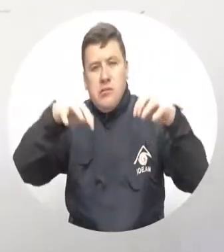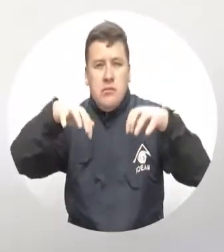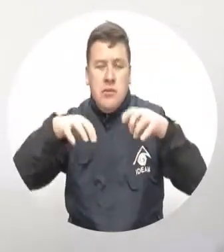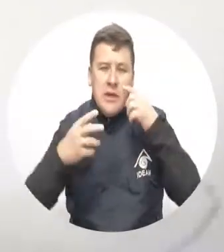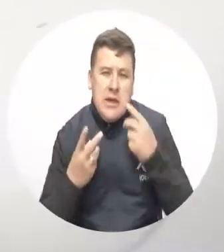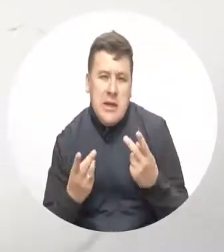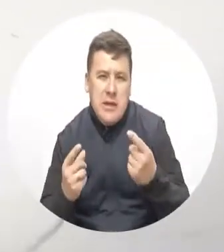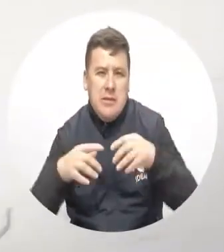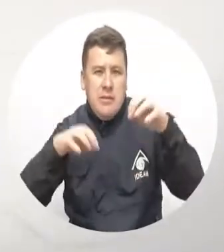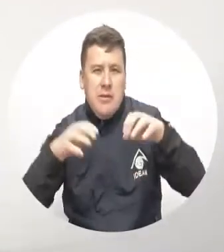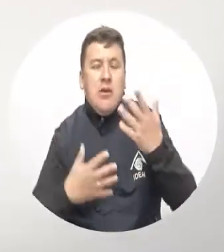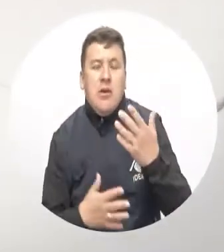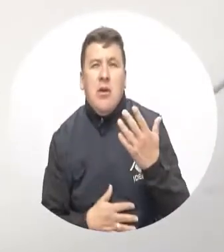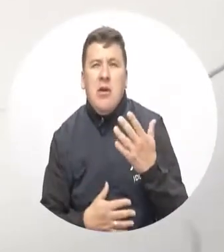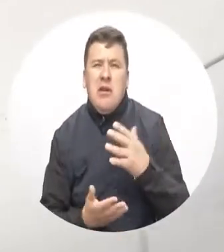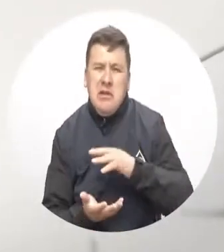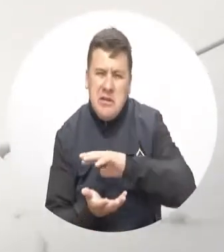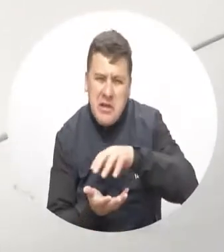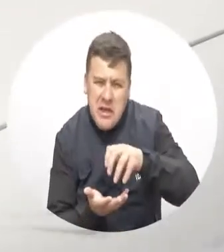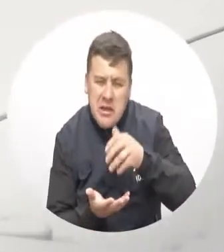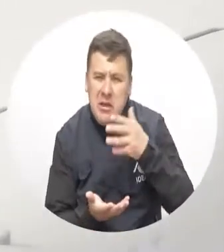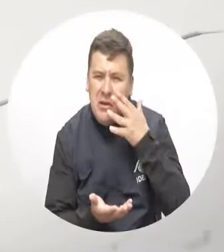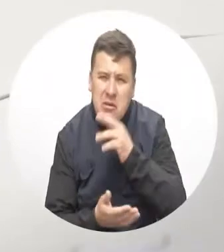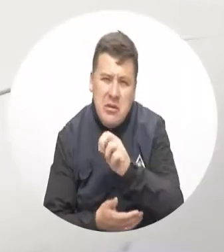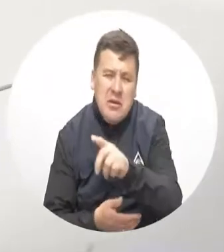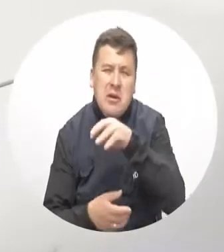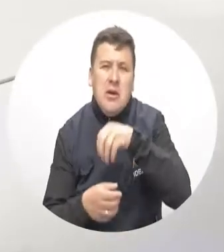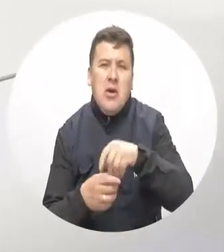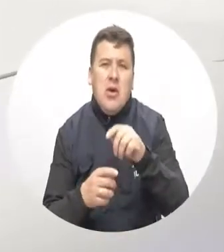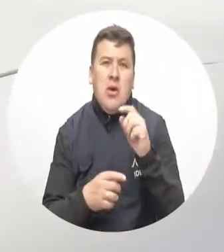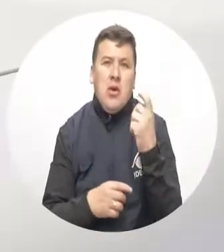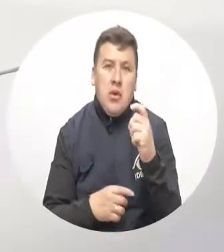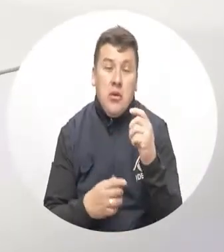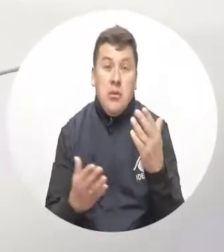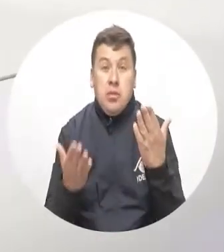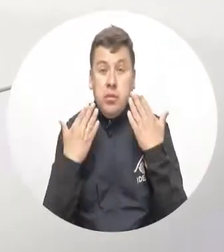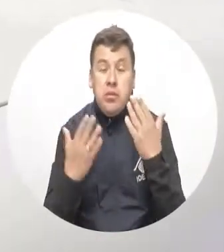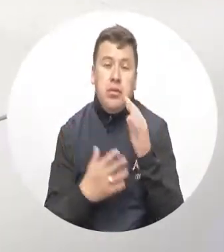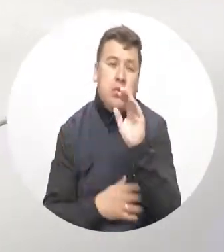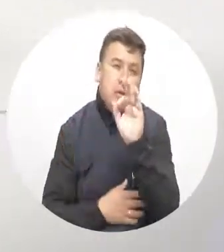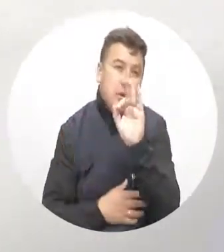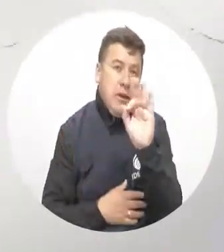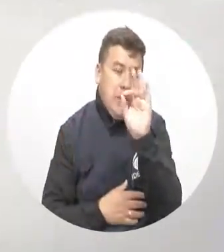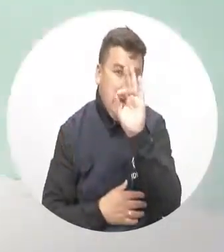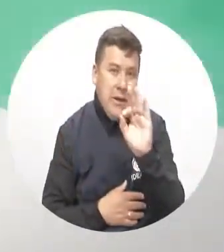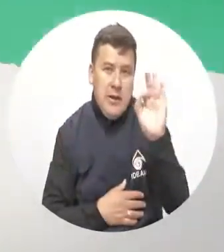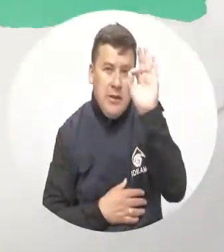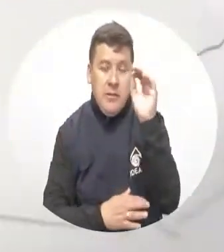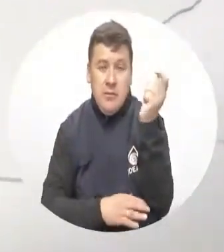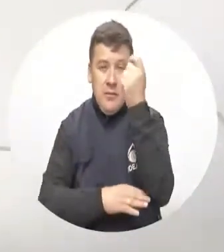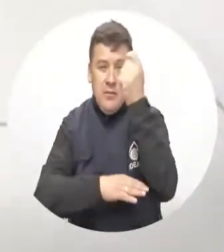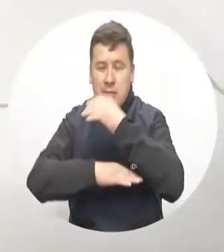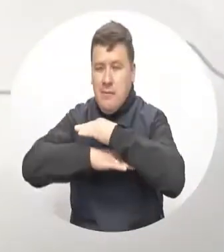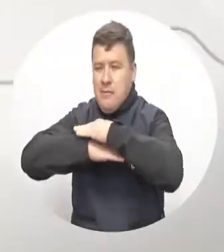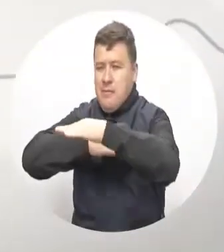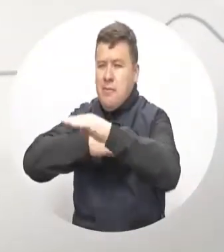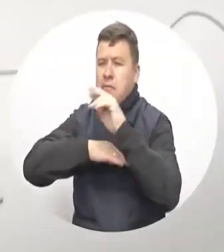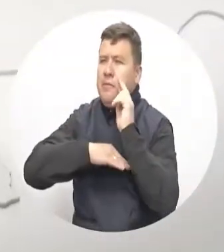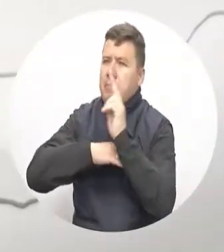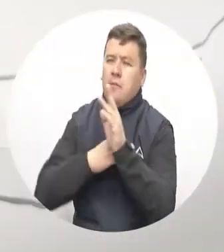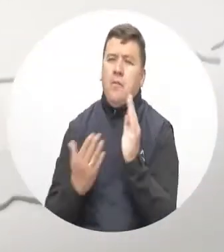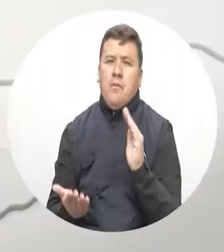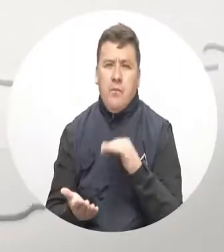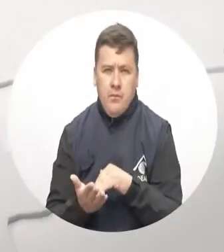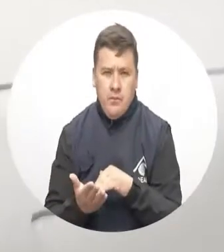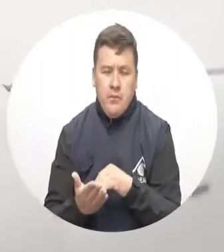ligeros en sectores de norte de Santander y Antioquia. Cúcuta tendrá el máximo calor con 33 grados. Para los llanos orientales